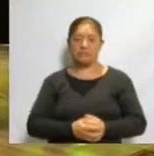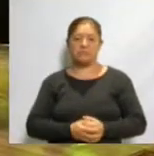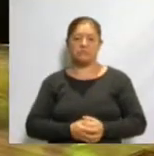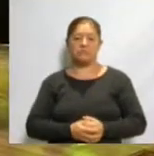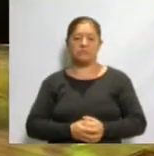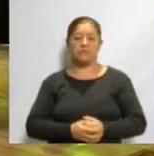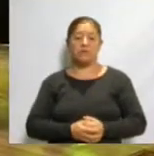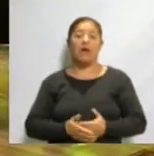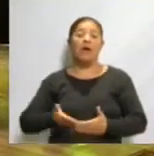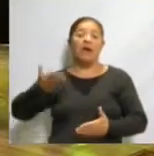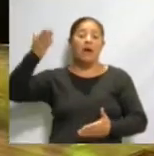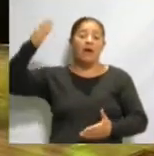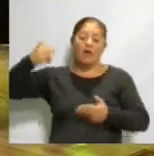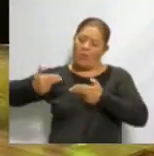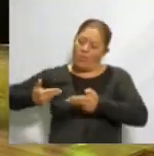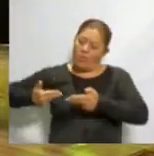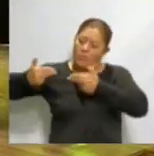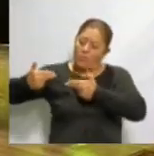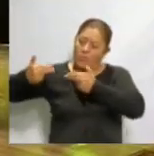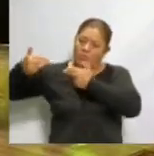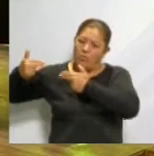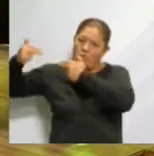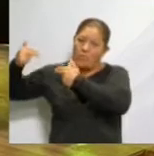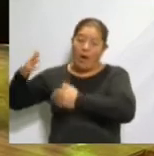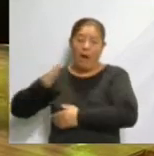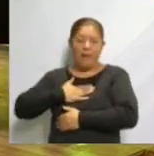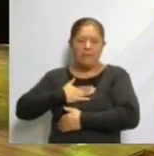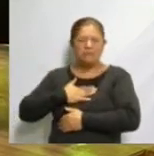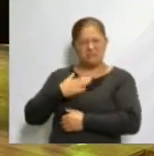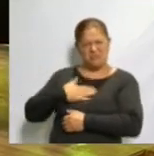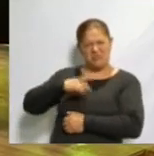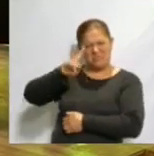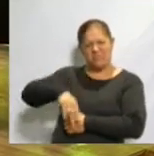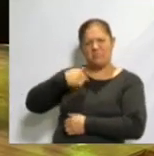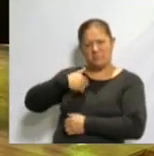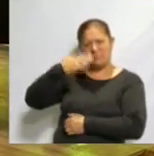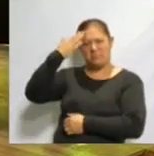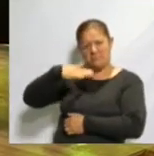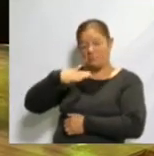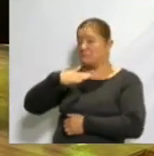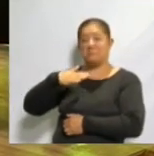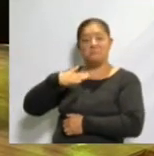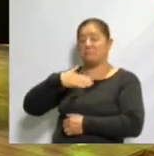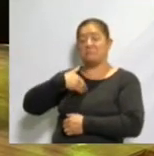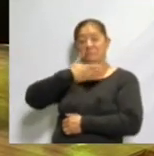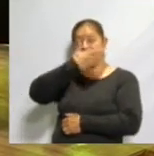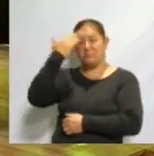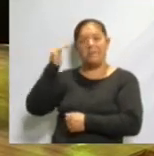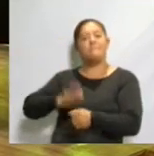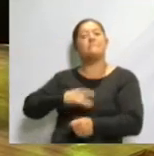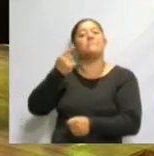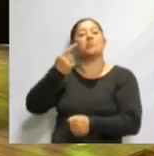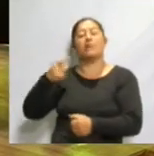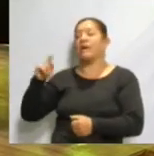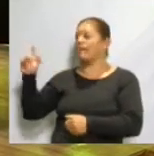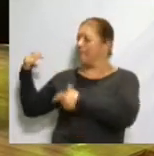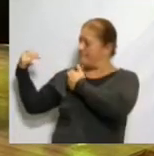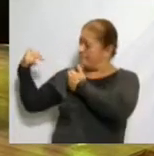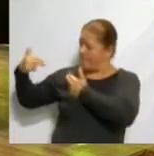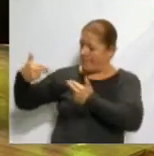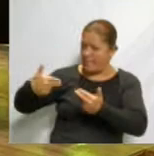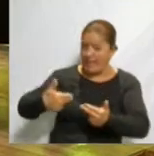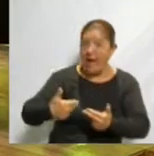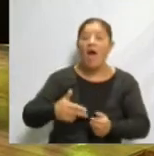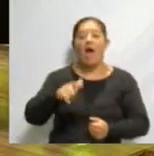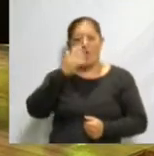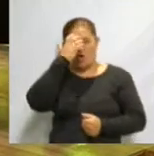venimos arrastrando de varias generaciones y muchas veces luego no sabemos el porqué, pero sí es importante el poder conocer más a